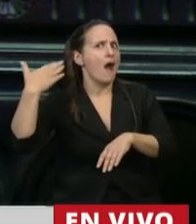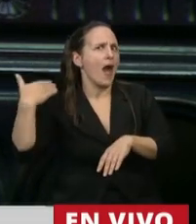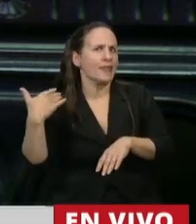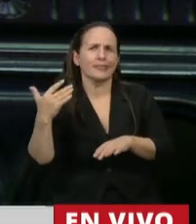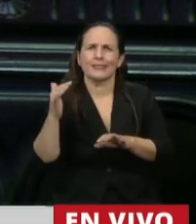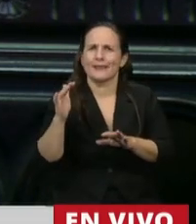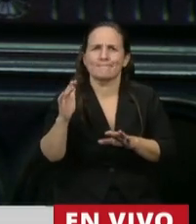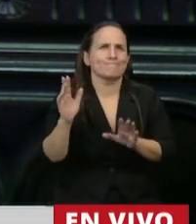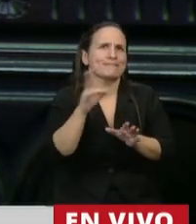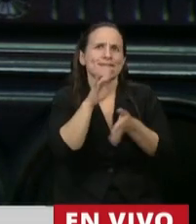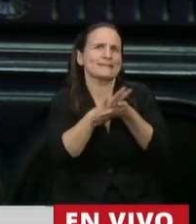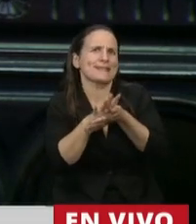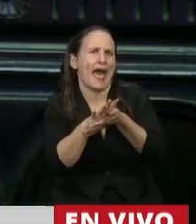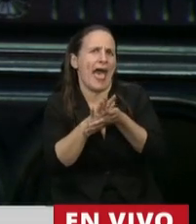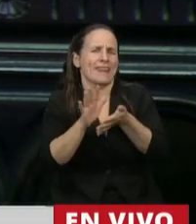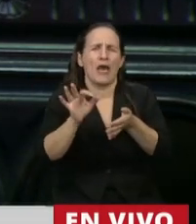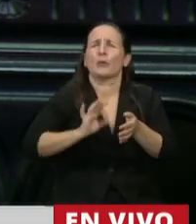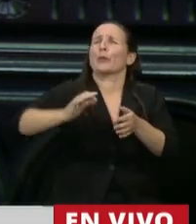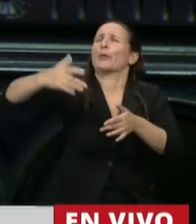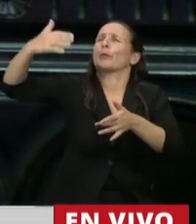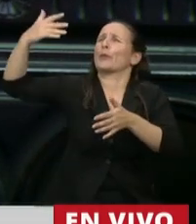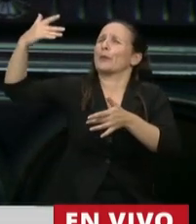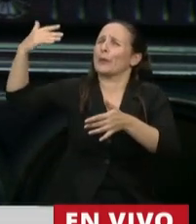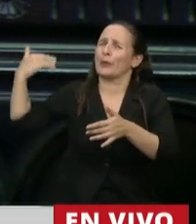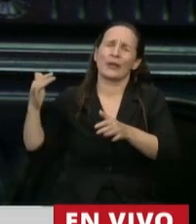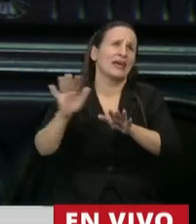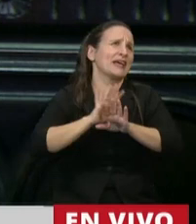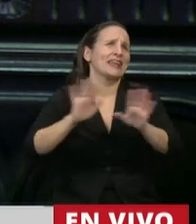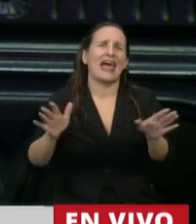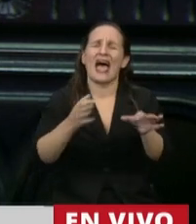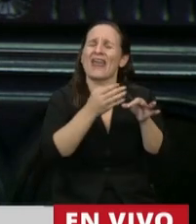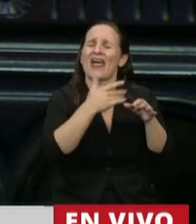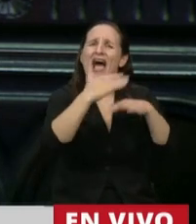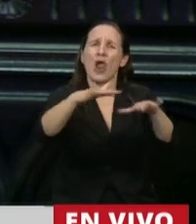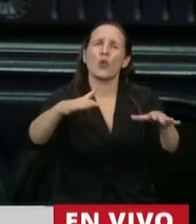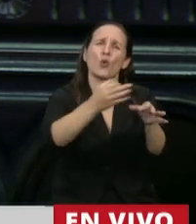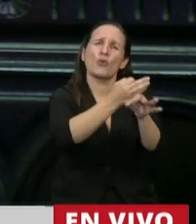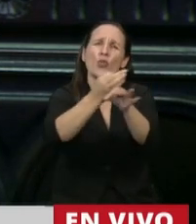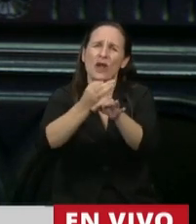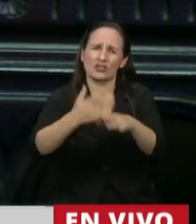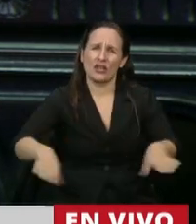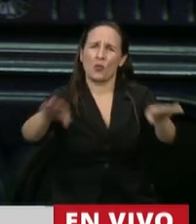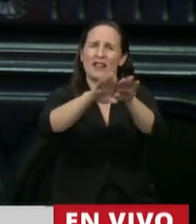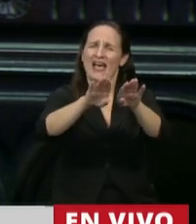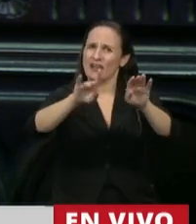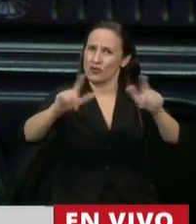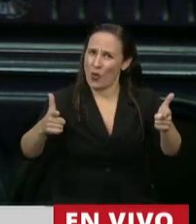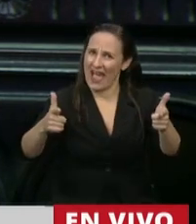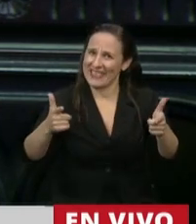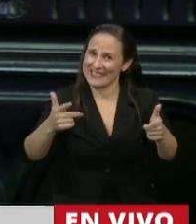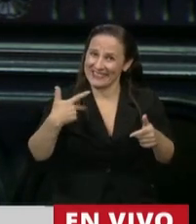ninguna gestión y en décadas realmente la equidad educativa de nuestros pibes y